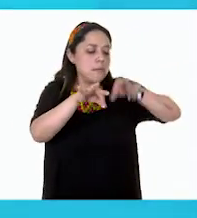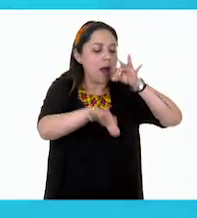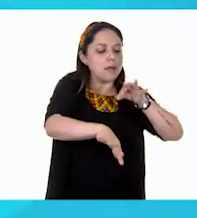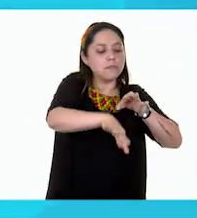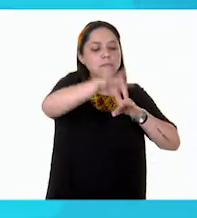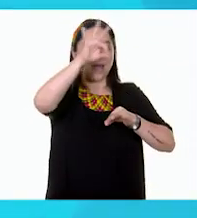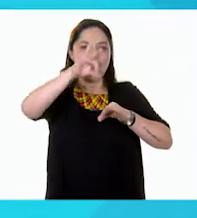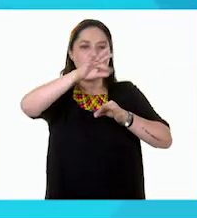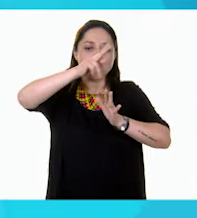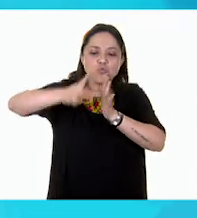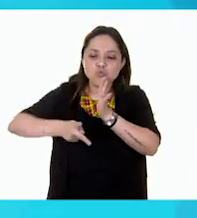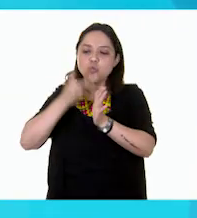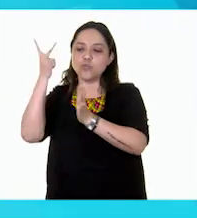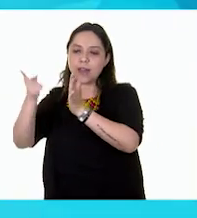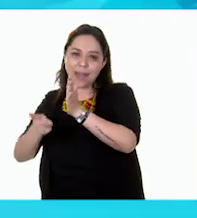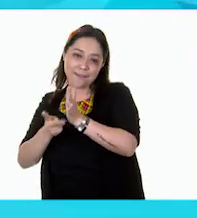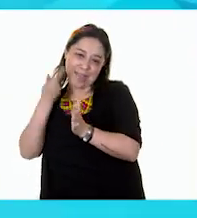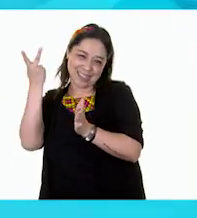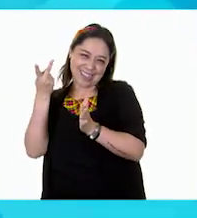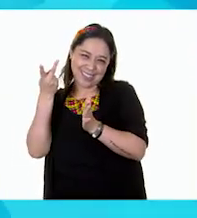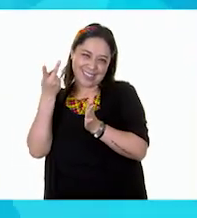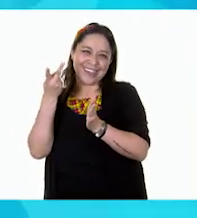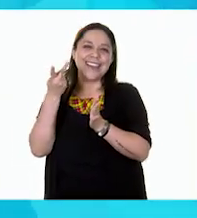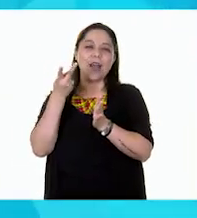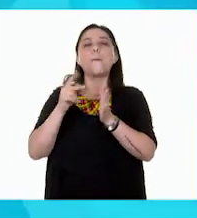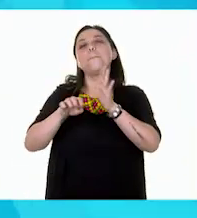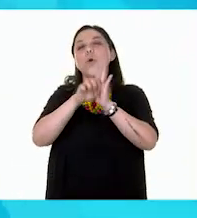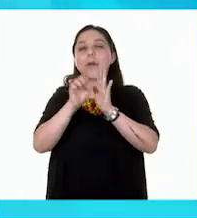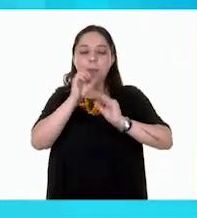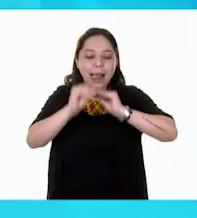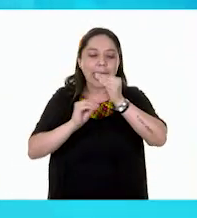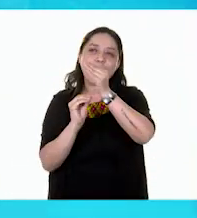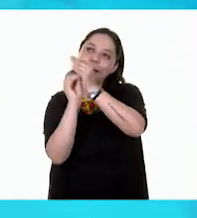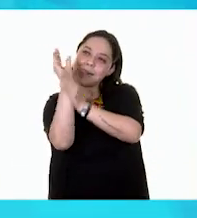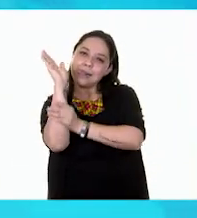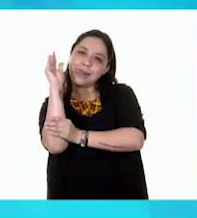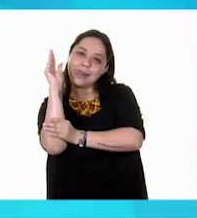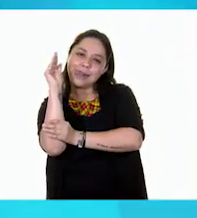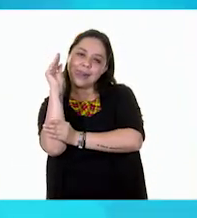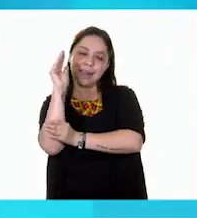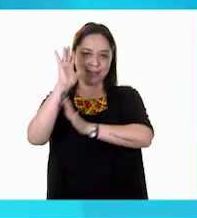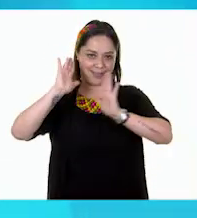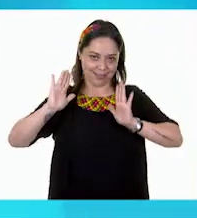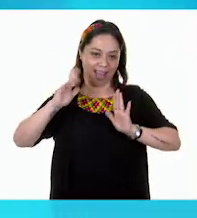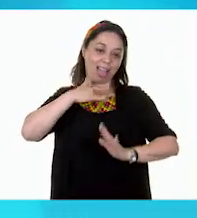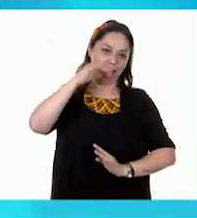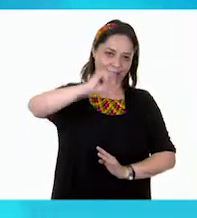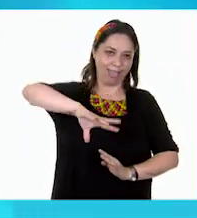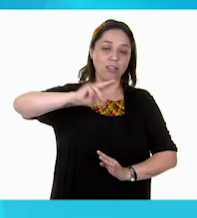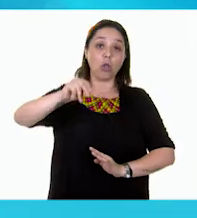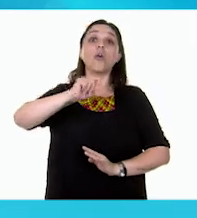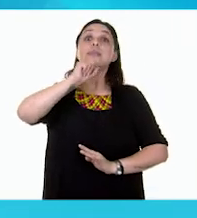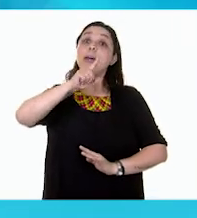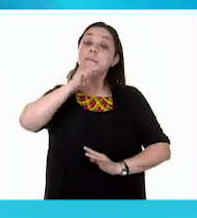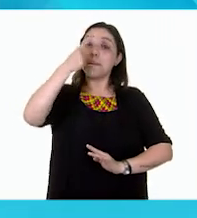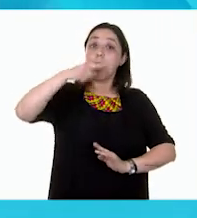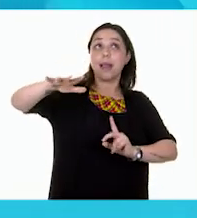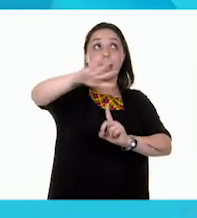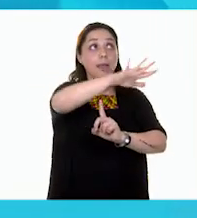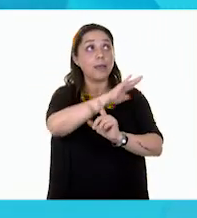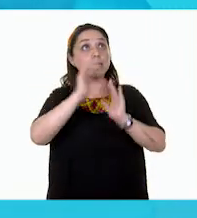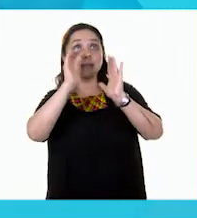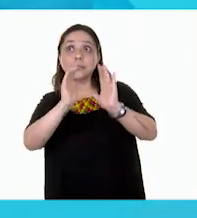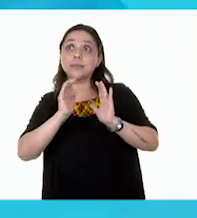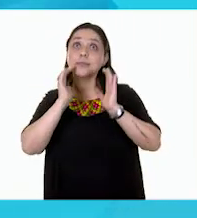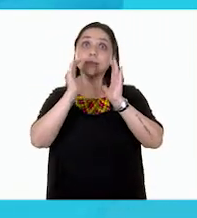lo podemos hacer en un títere. Y para cuidar más el medio ambiente, tenemos que